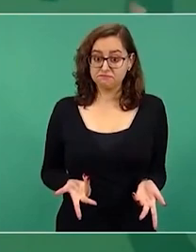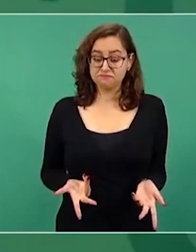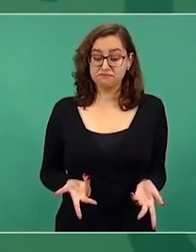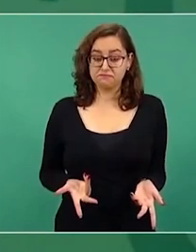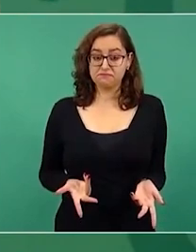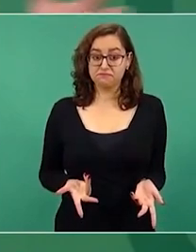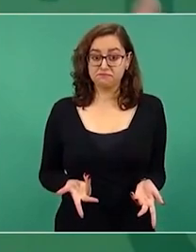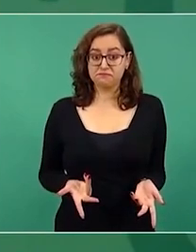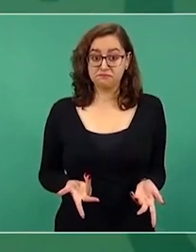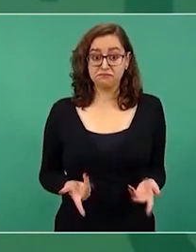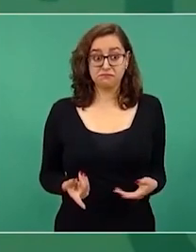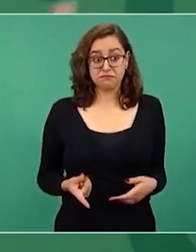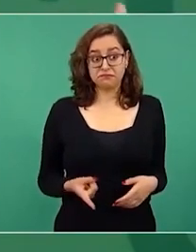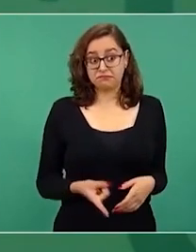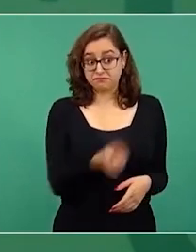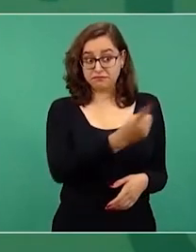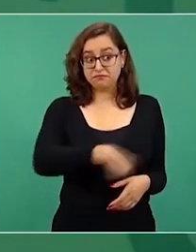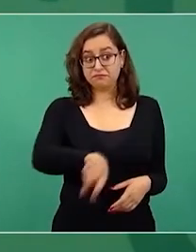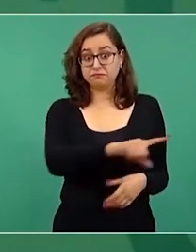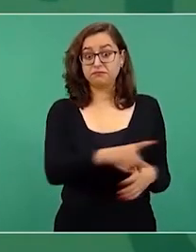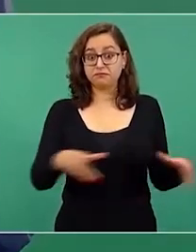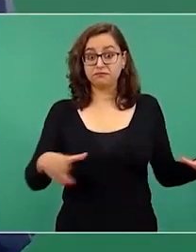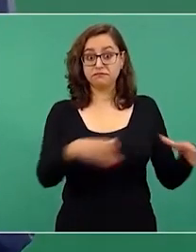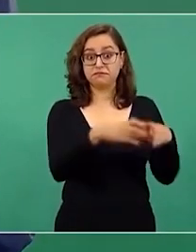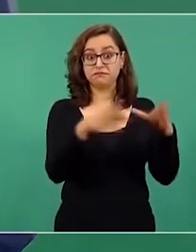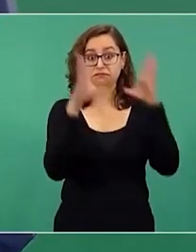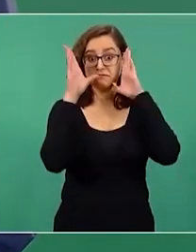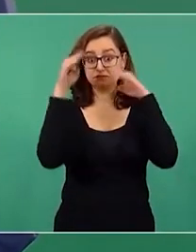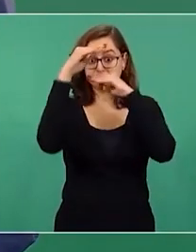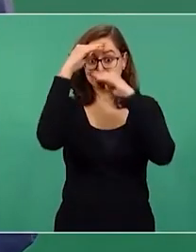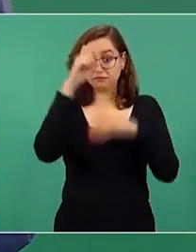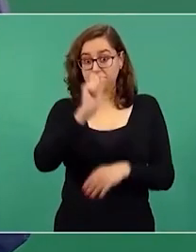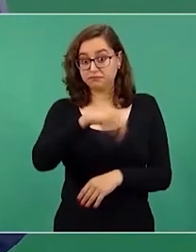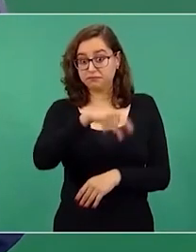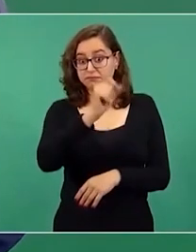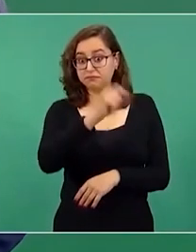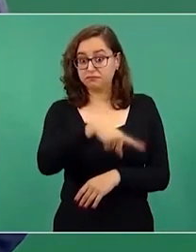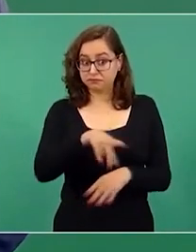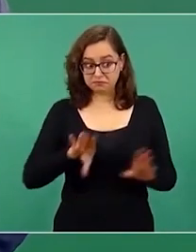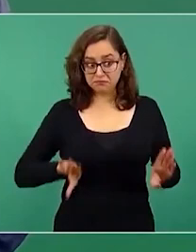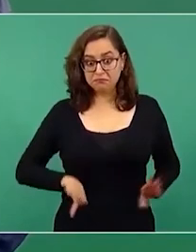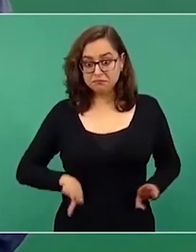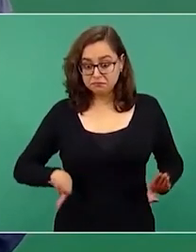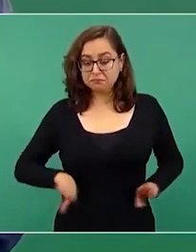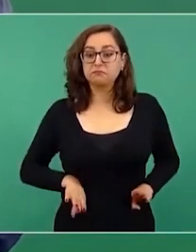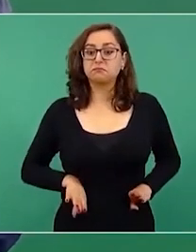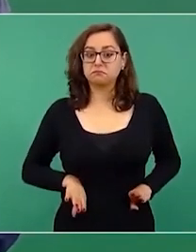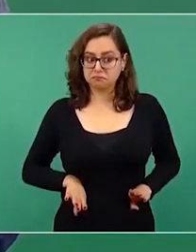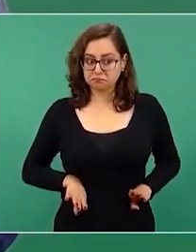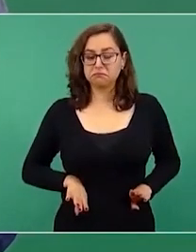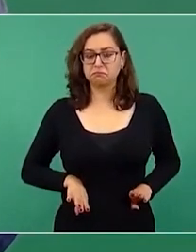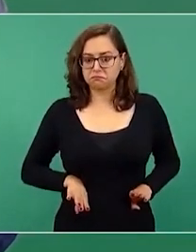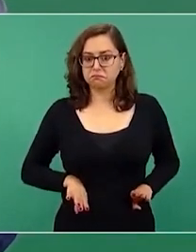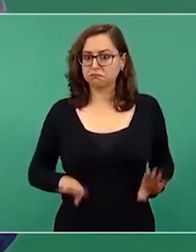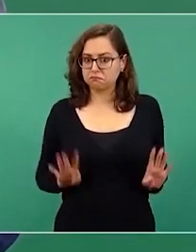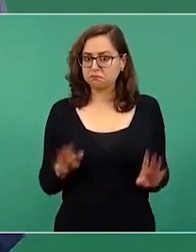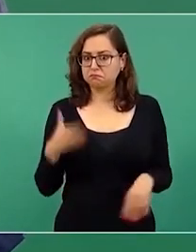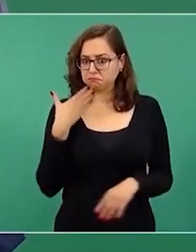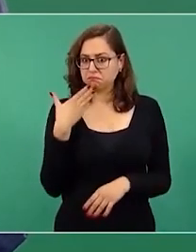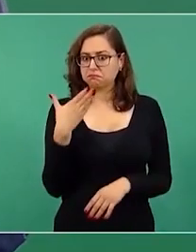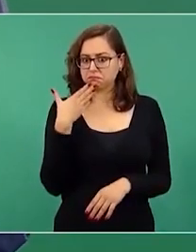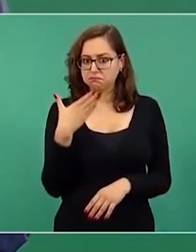hasta los conservadores, aquí aprovecho para decirle a todos